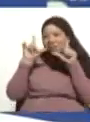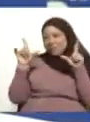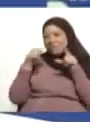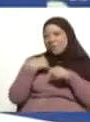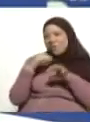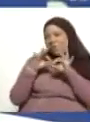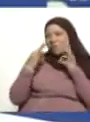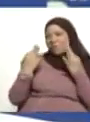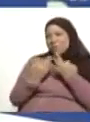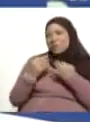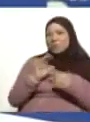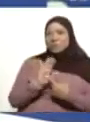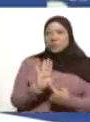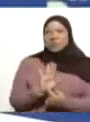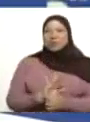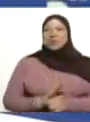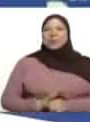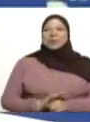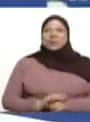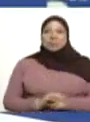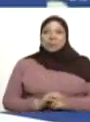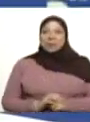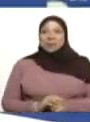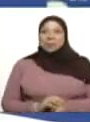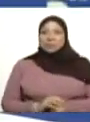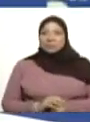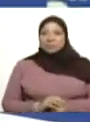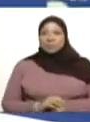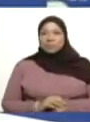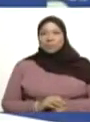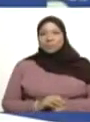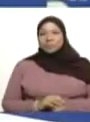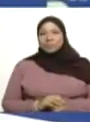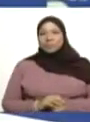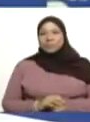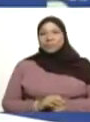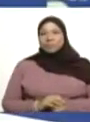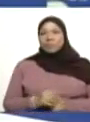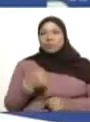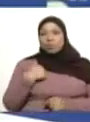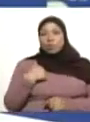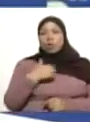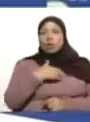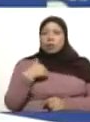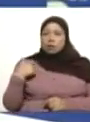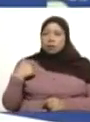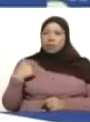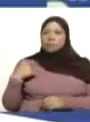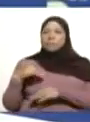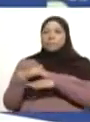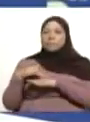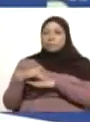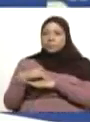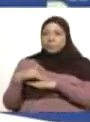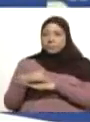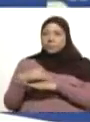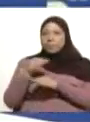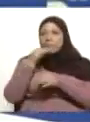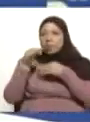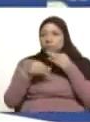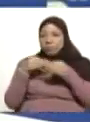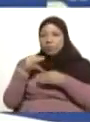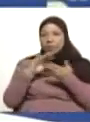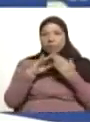Ahora, yo me enteré. Yo quisiera que nuestro ministro, Josué Lorca, le explicara a la comunidad de